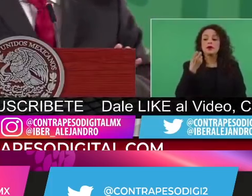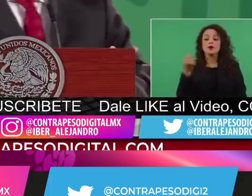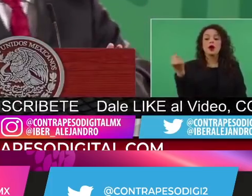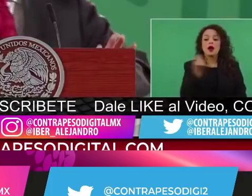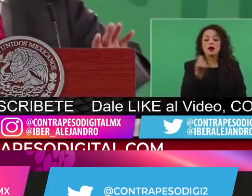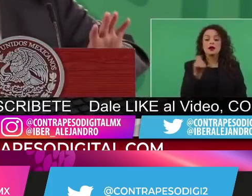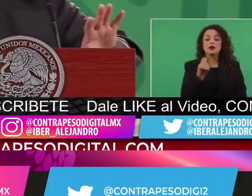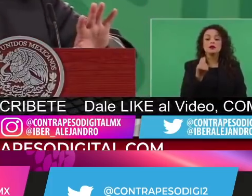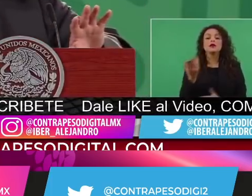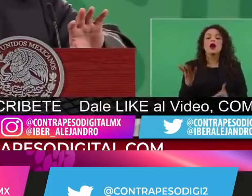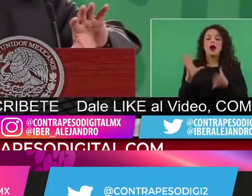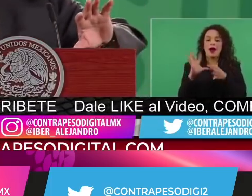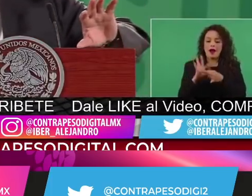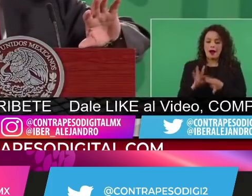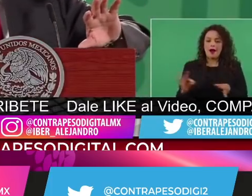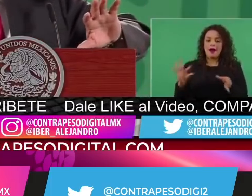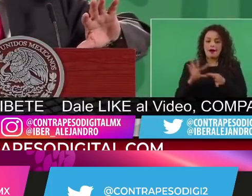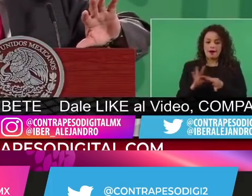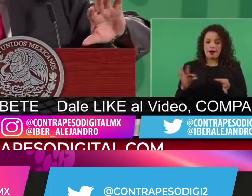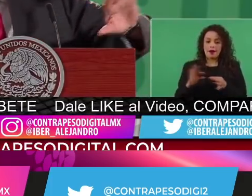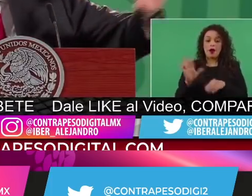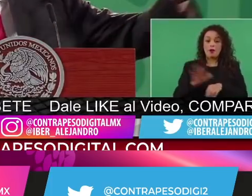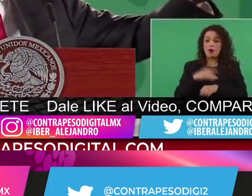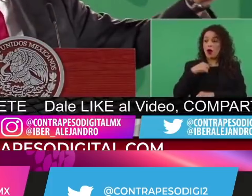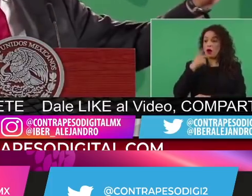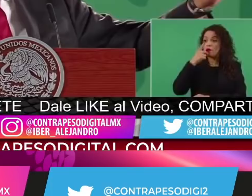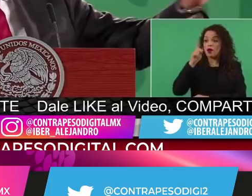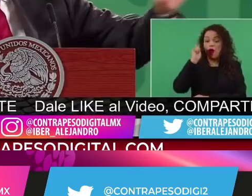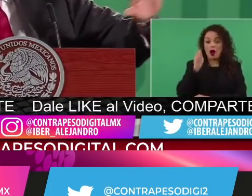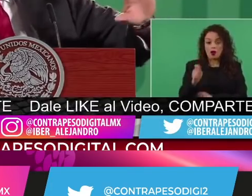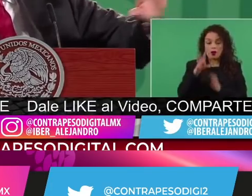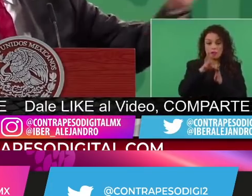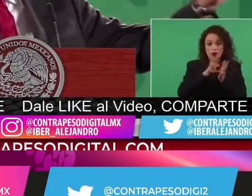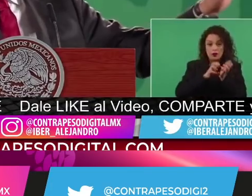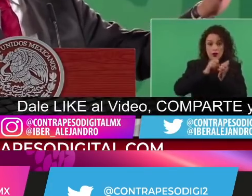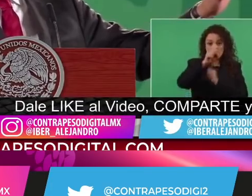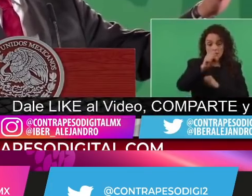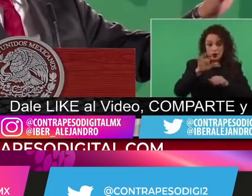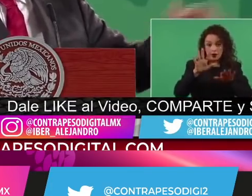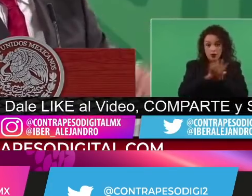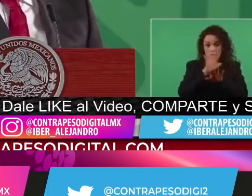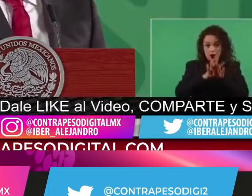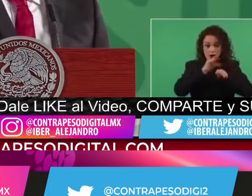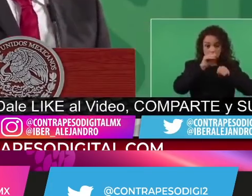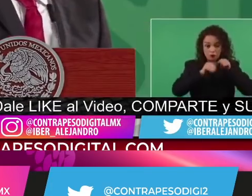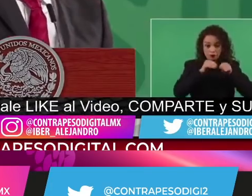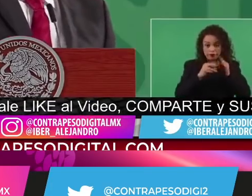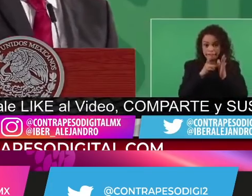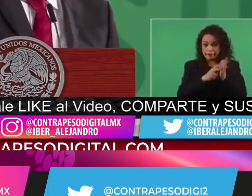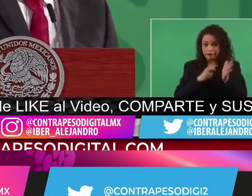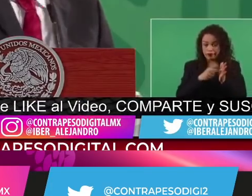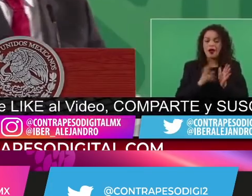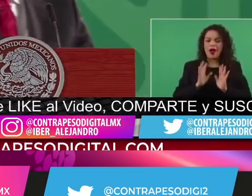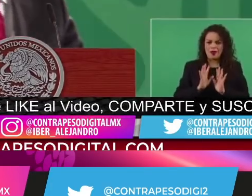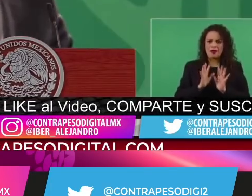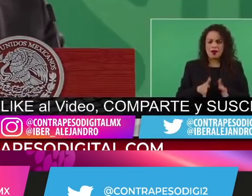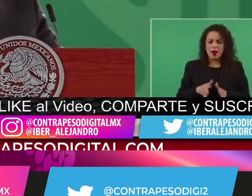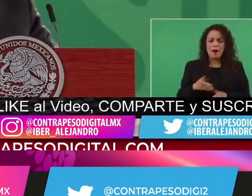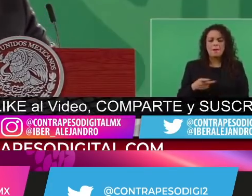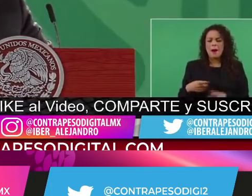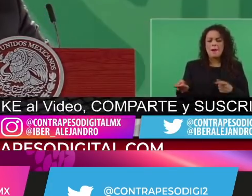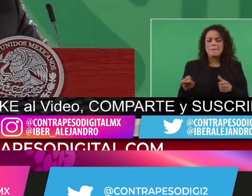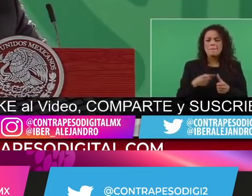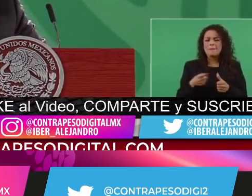pues bueno, esto es bueno para el país. El presidente señala que es lo correcto, pasar el mando a la Sedena, esto para